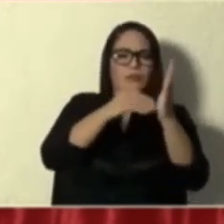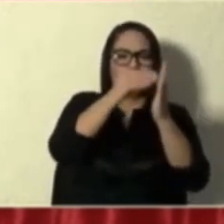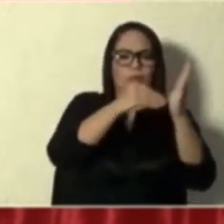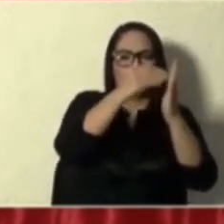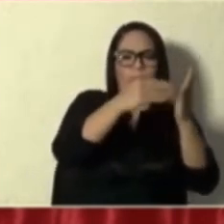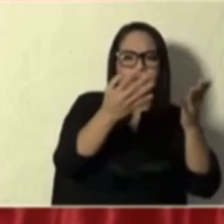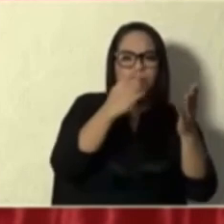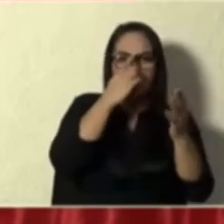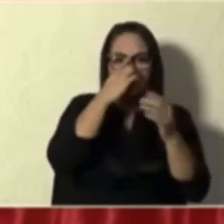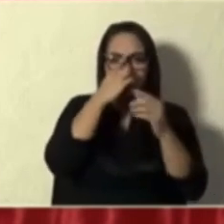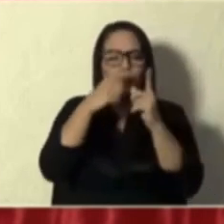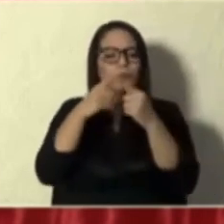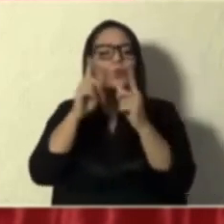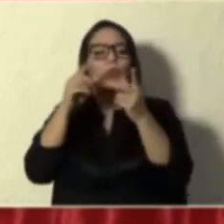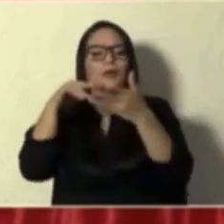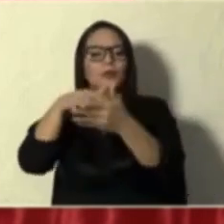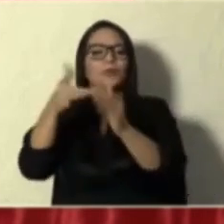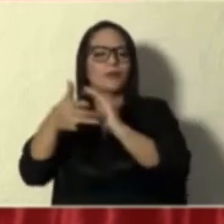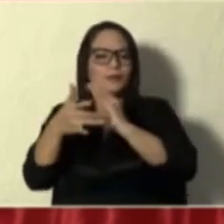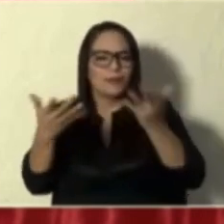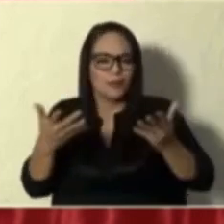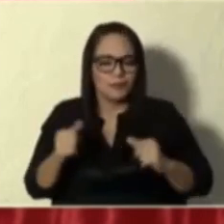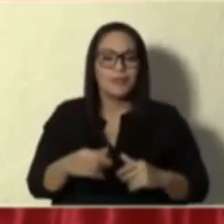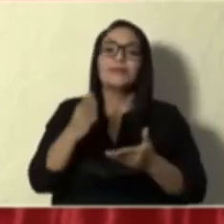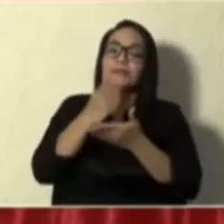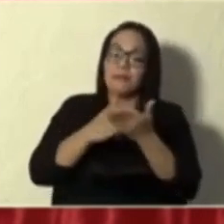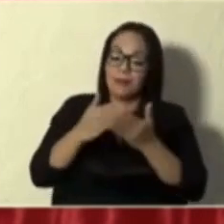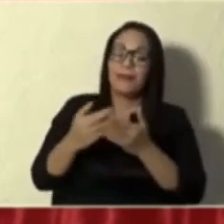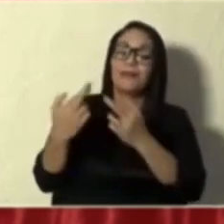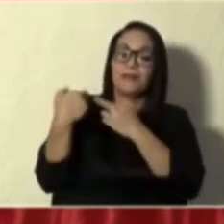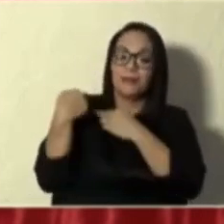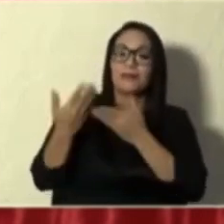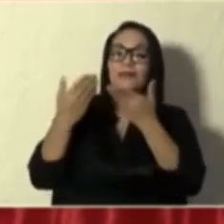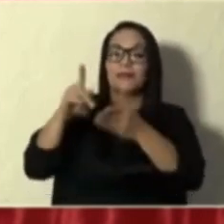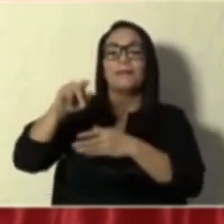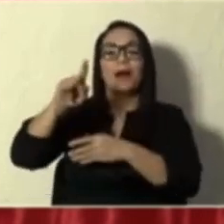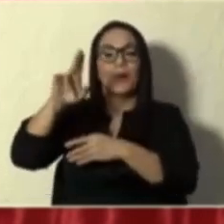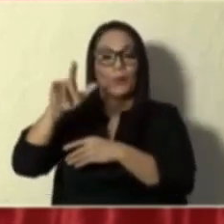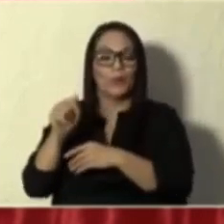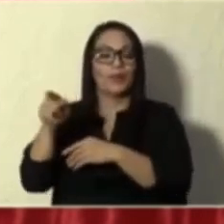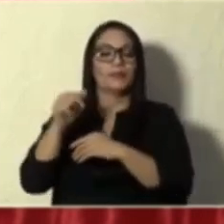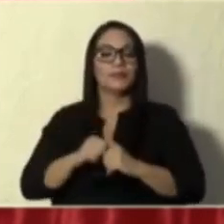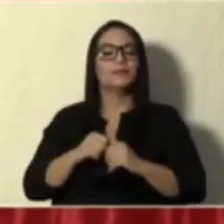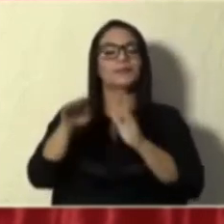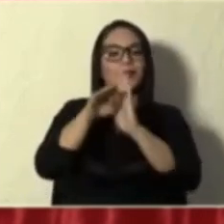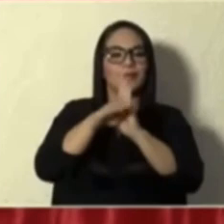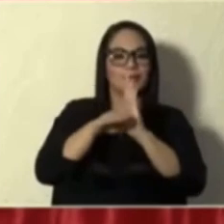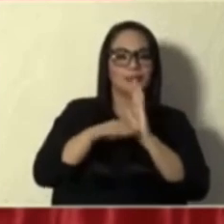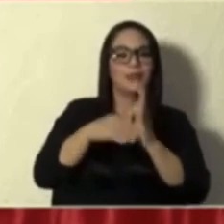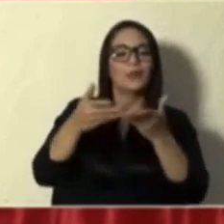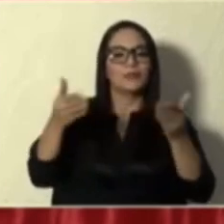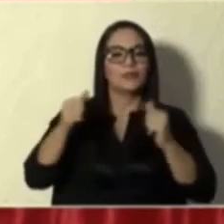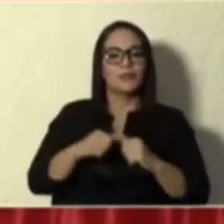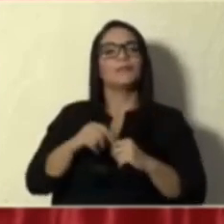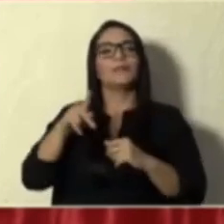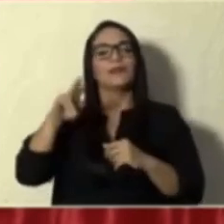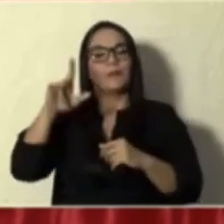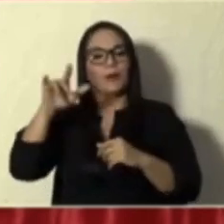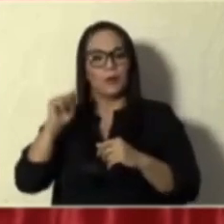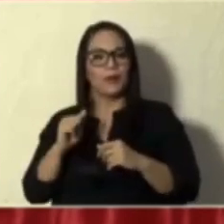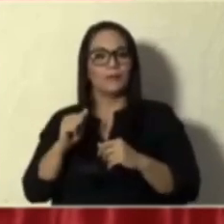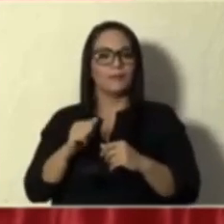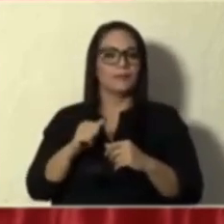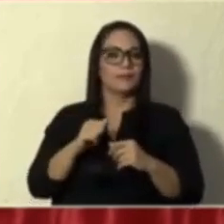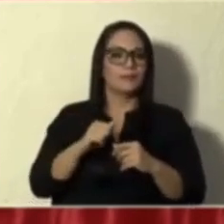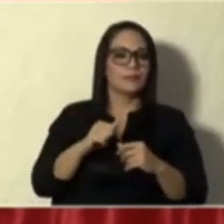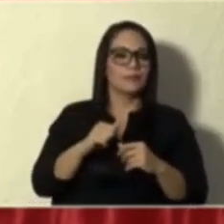¿Bajo qué estudios técnicos? Y este es parte del encargo que le tengo yo a doña Paula, en la listita de cosas que doña Paula, ah